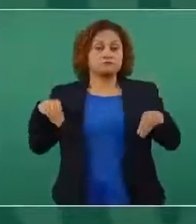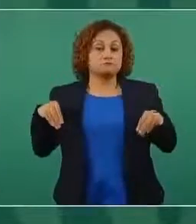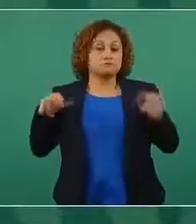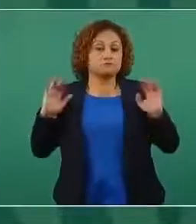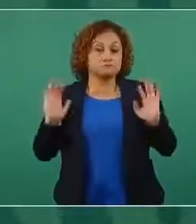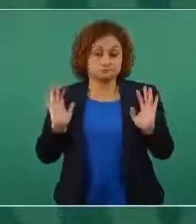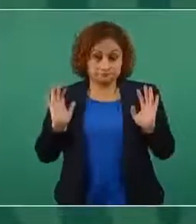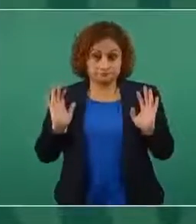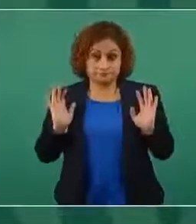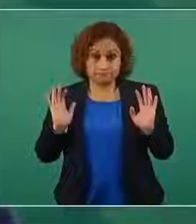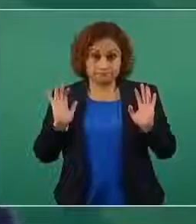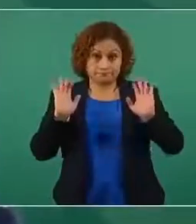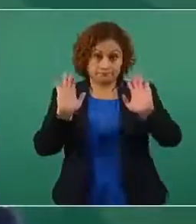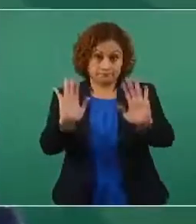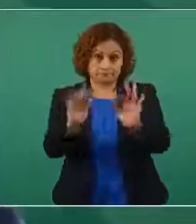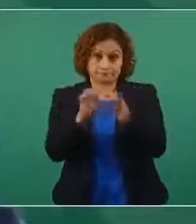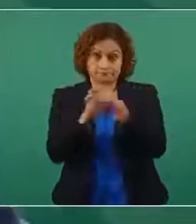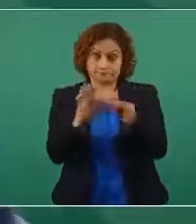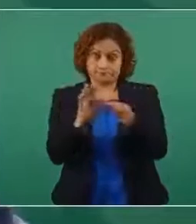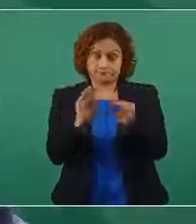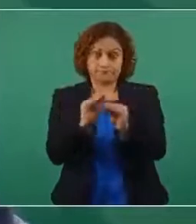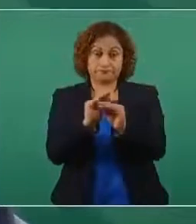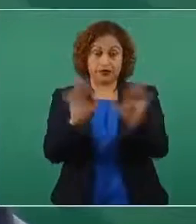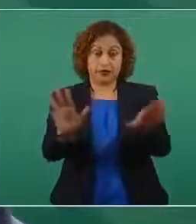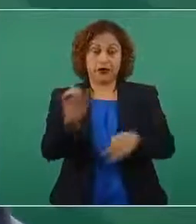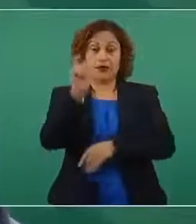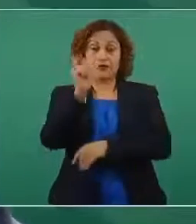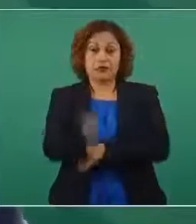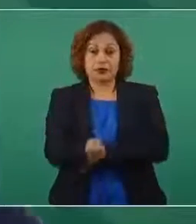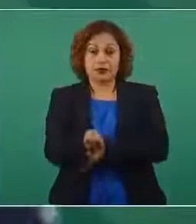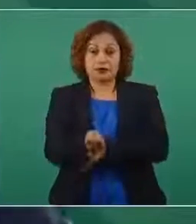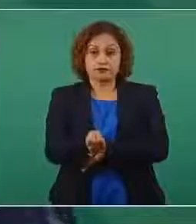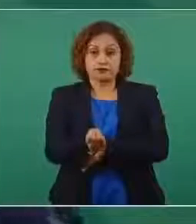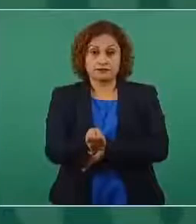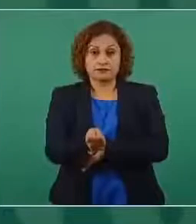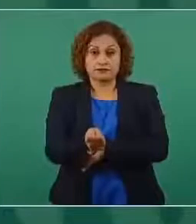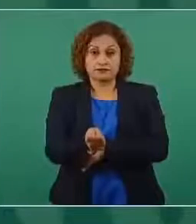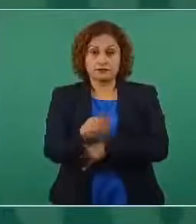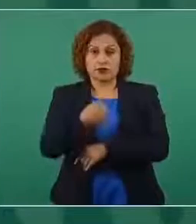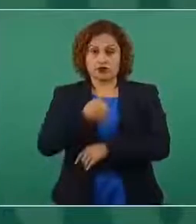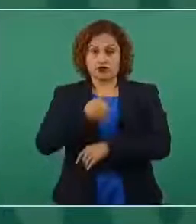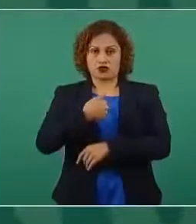eso aclaro, ¿qué tiene que ver el Ejecutivo? Esto.